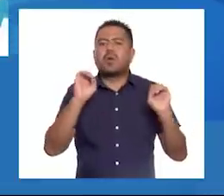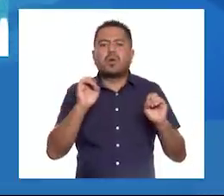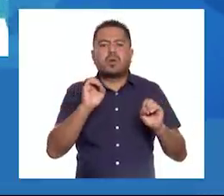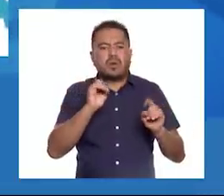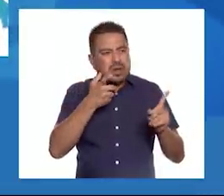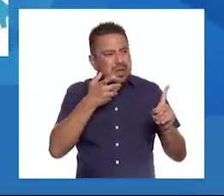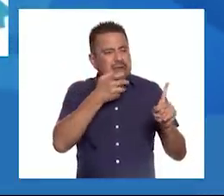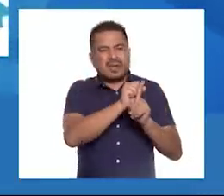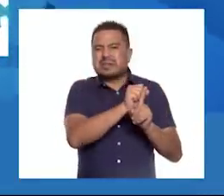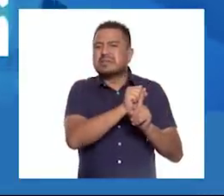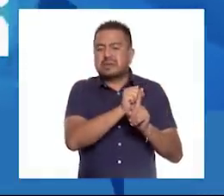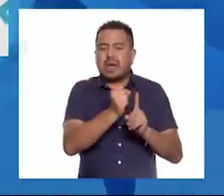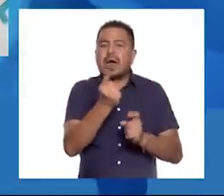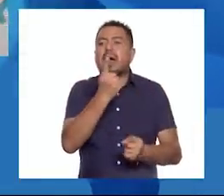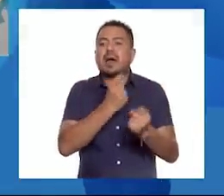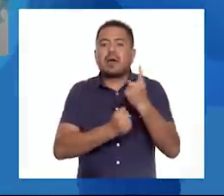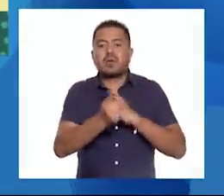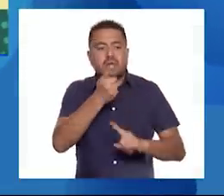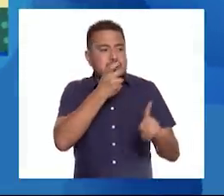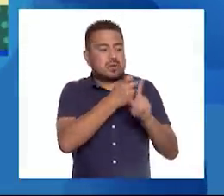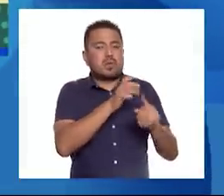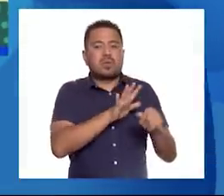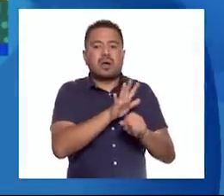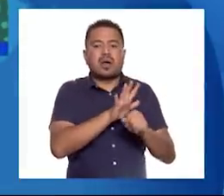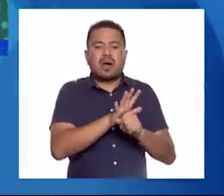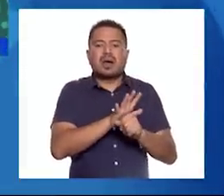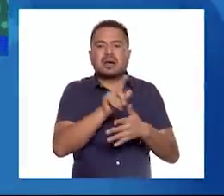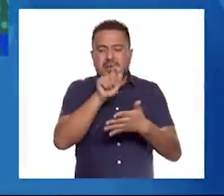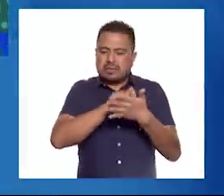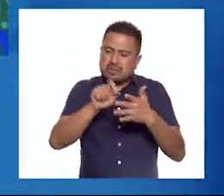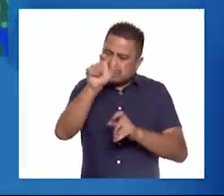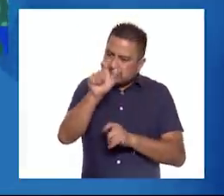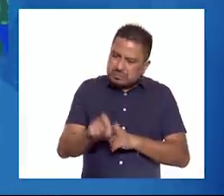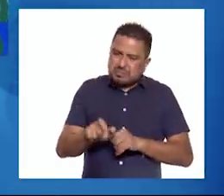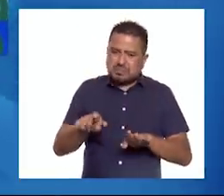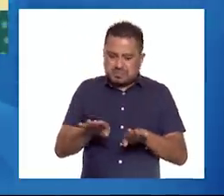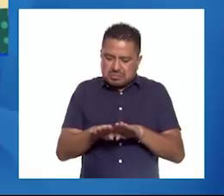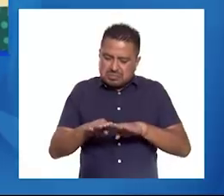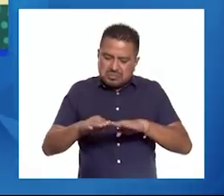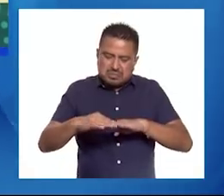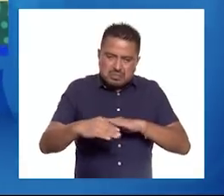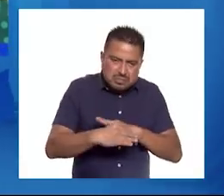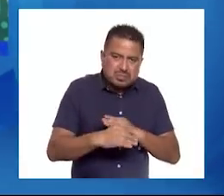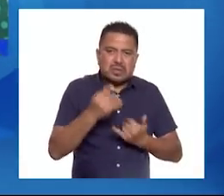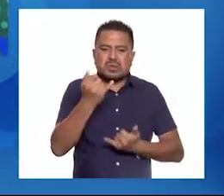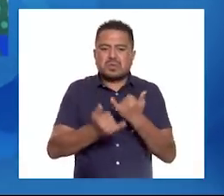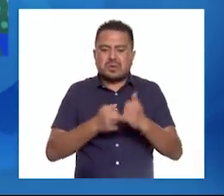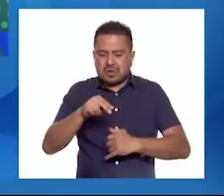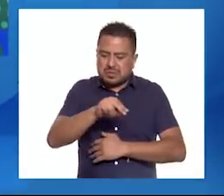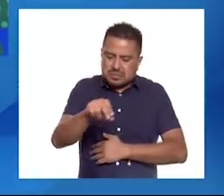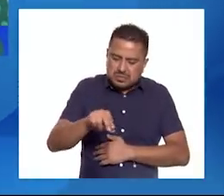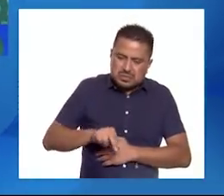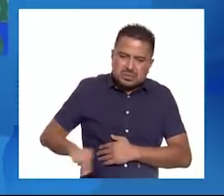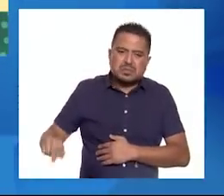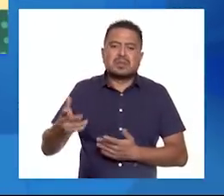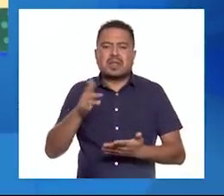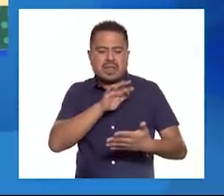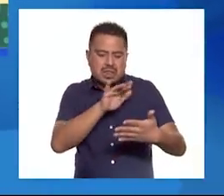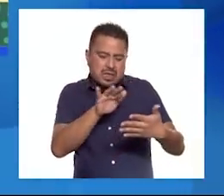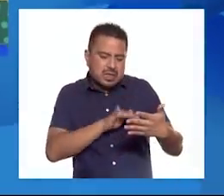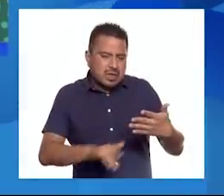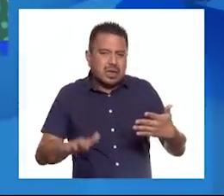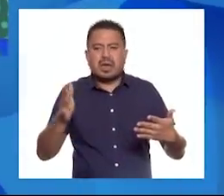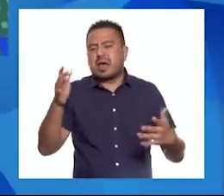desafíos. Algunos de estos son los crucigramas, los rompecabezas, los juegos de mesa, la lectura,